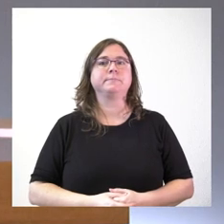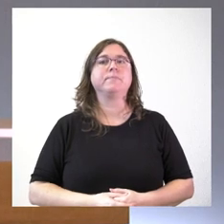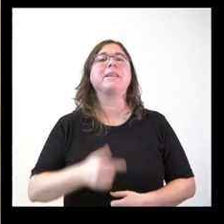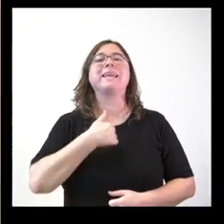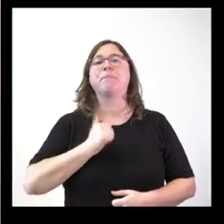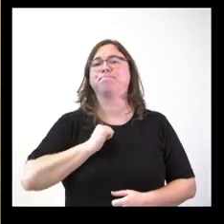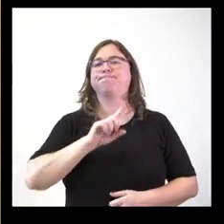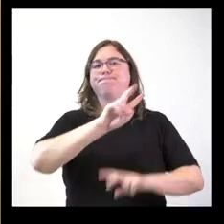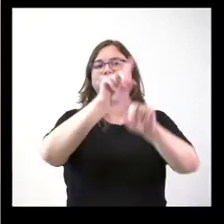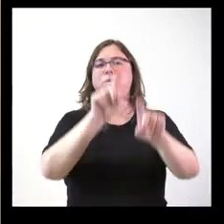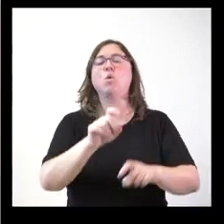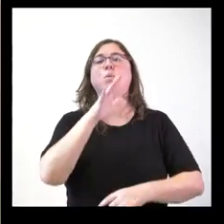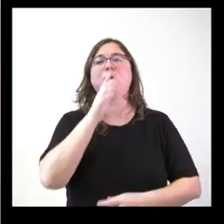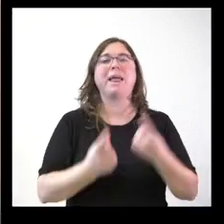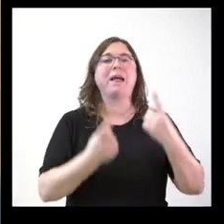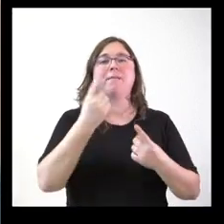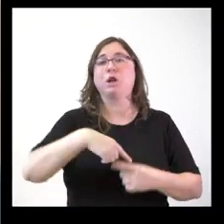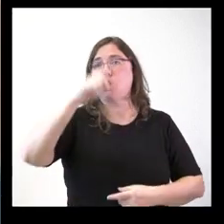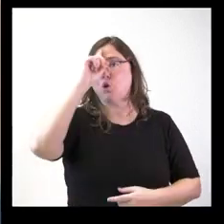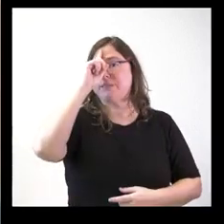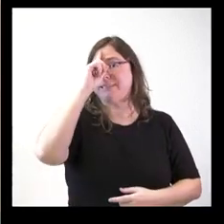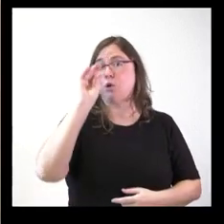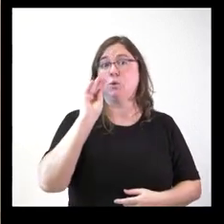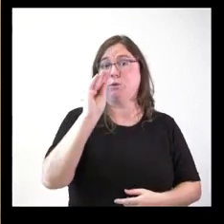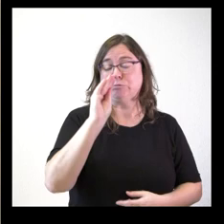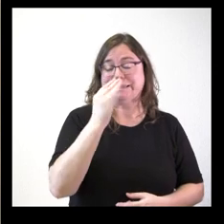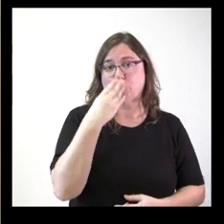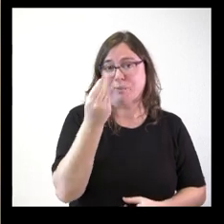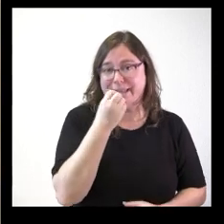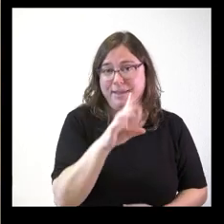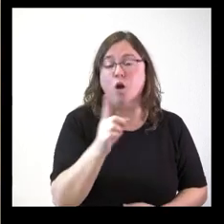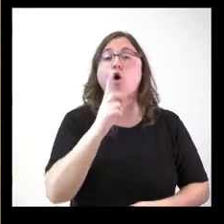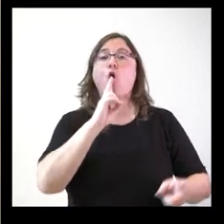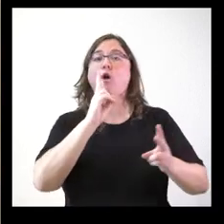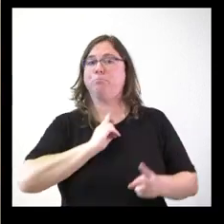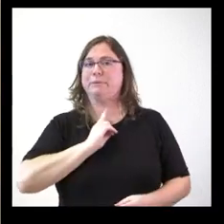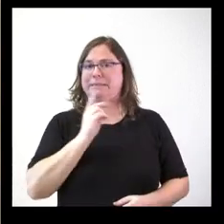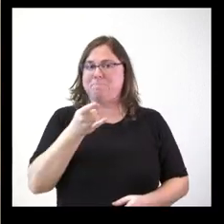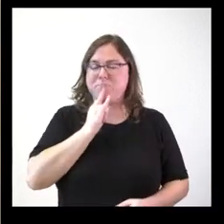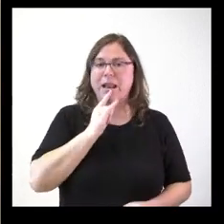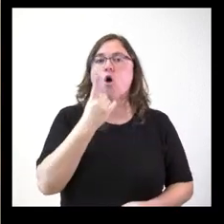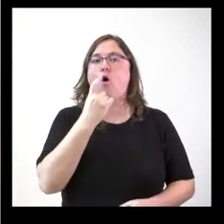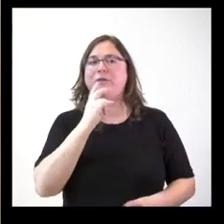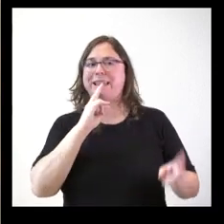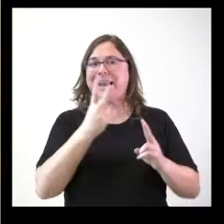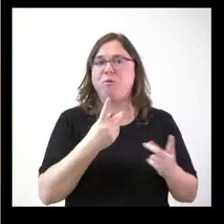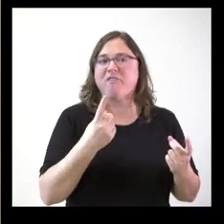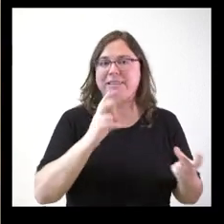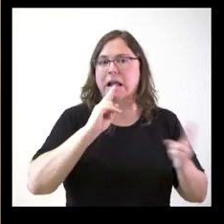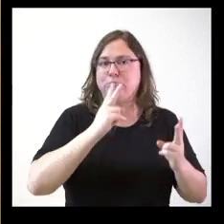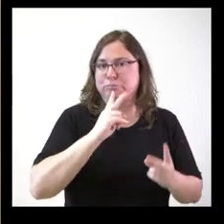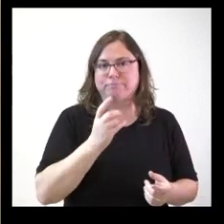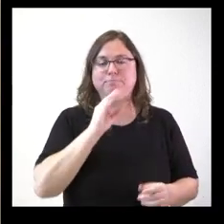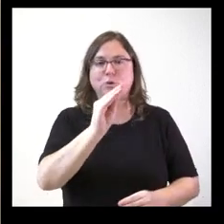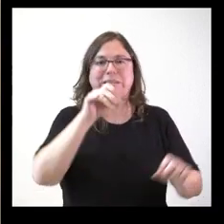Repreguntar, porque a veces no sé si es que no se entienden bien las preguntas o no se entienden bien las respuestas o hay falta de responder a las preguntas que se hacen.